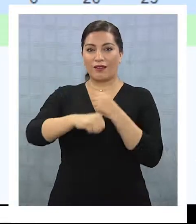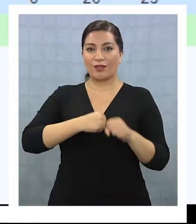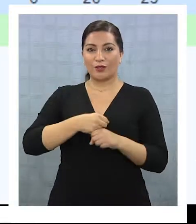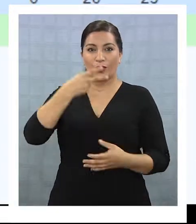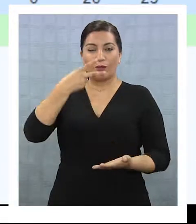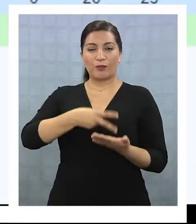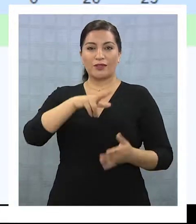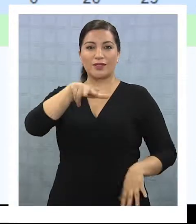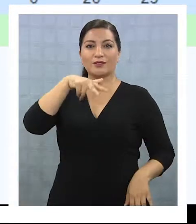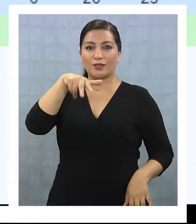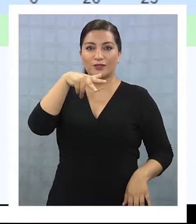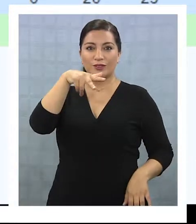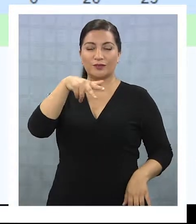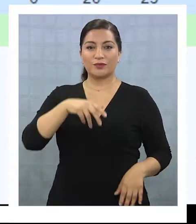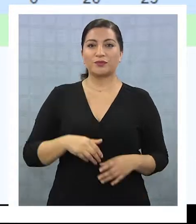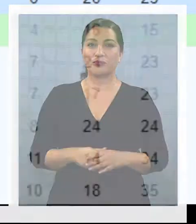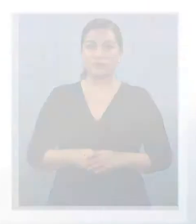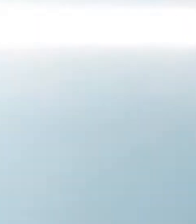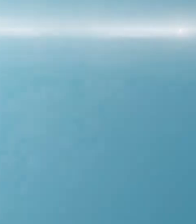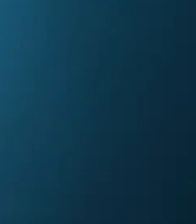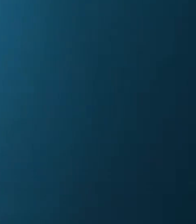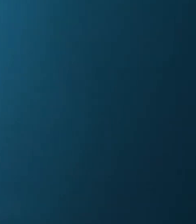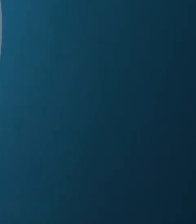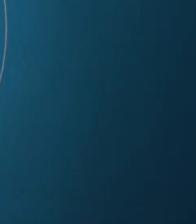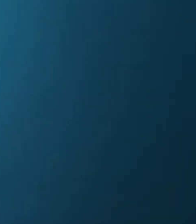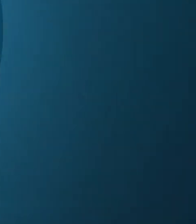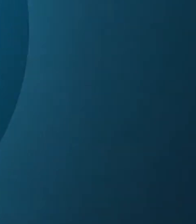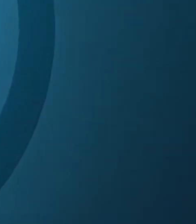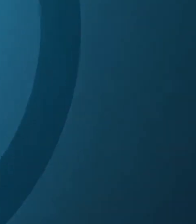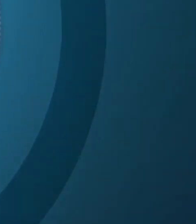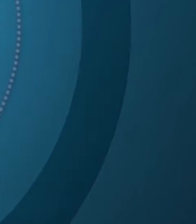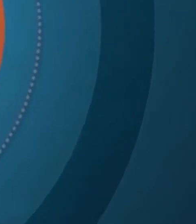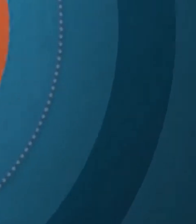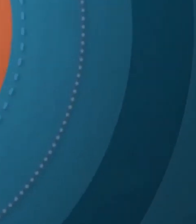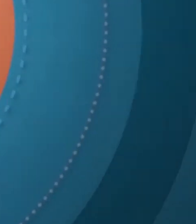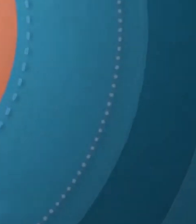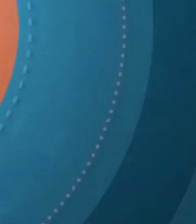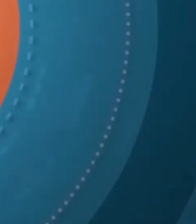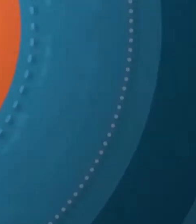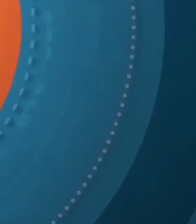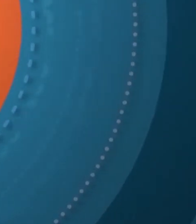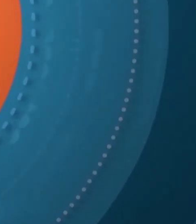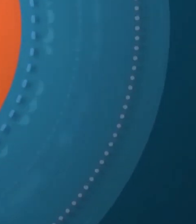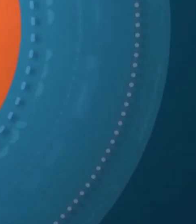porque el balón se va elevando, pero inalcanzable para einer ¡Max! ¡ myślę!